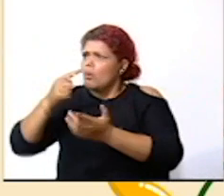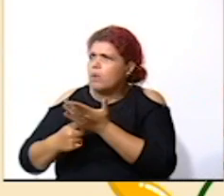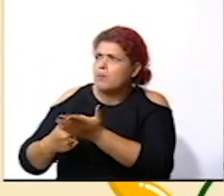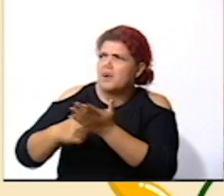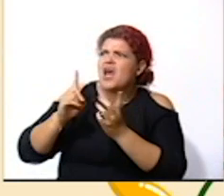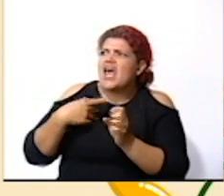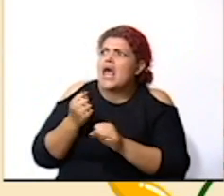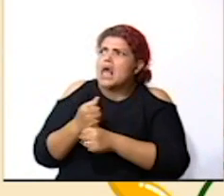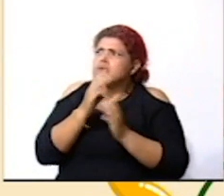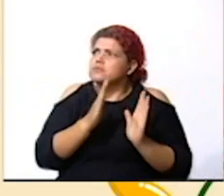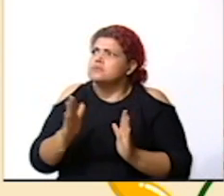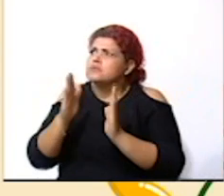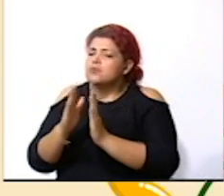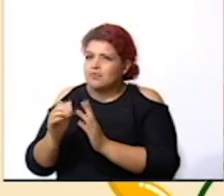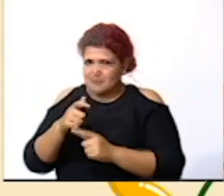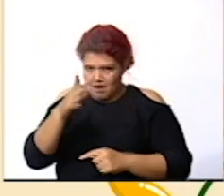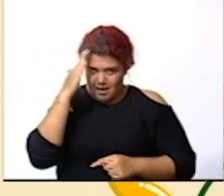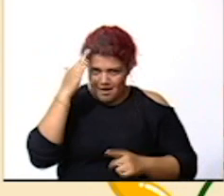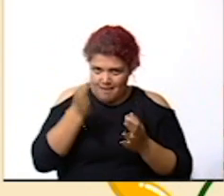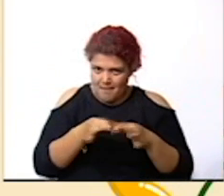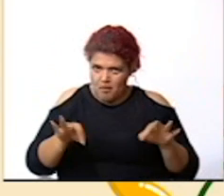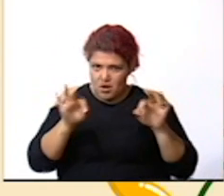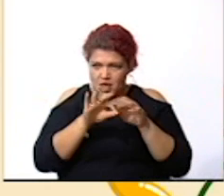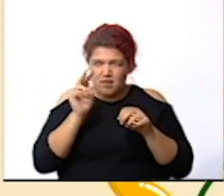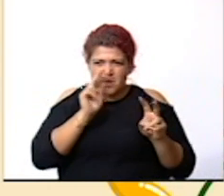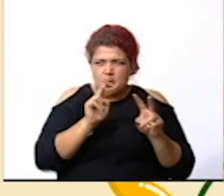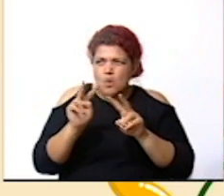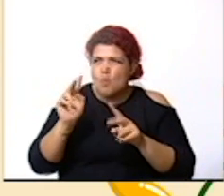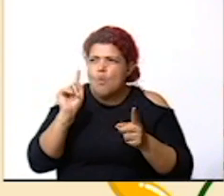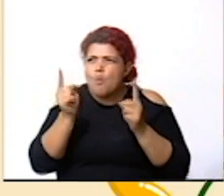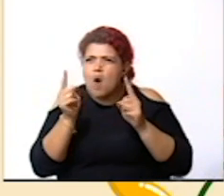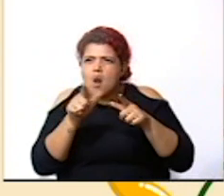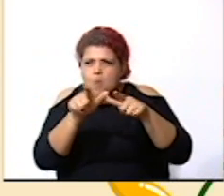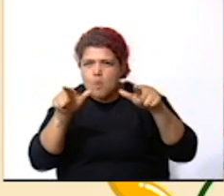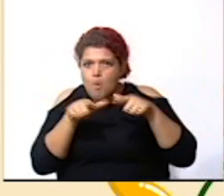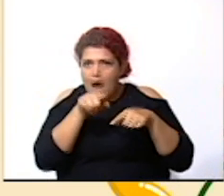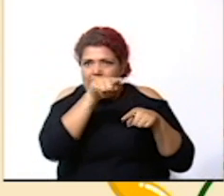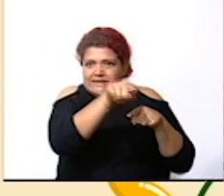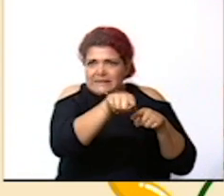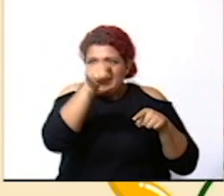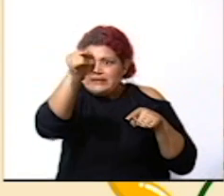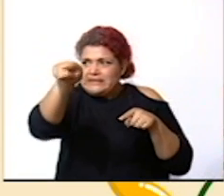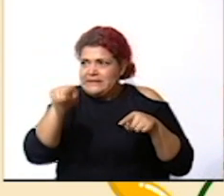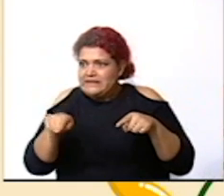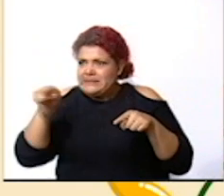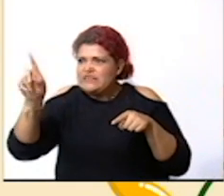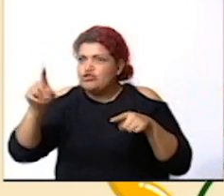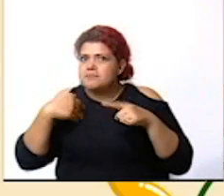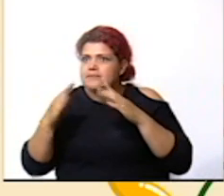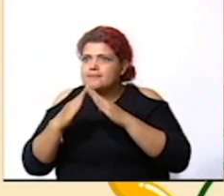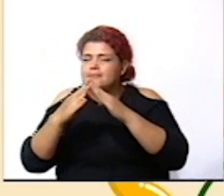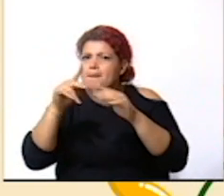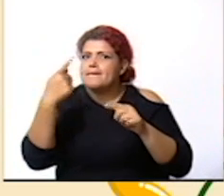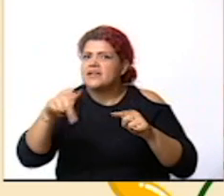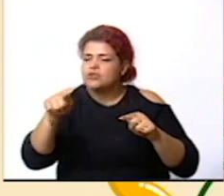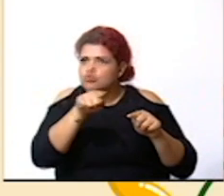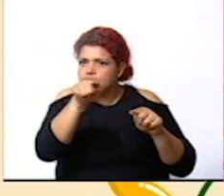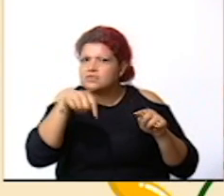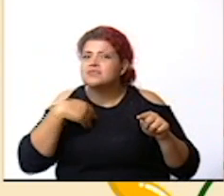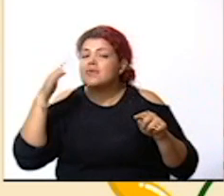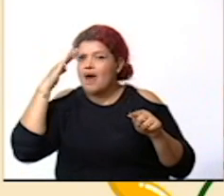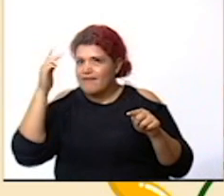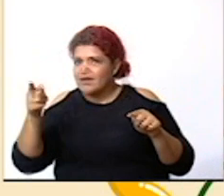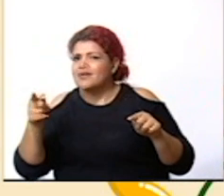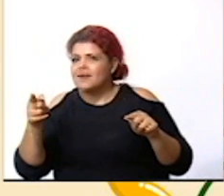todo algo muy importante es poder ver cuáles son esas zonas que tenemos en nuestra comunidad eso sería